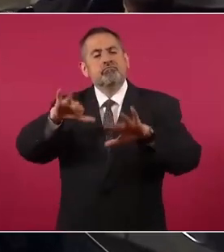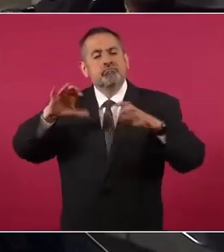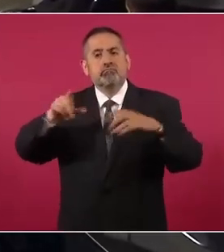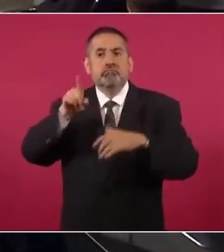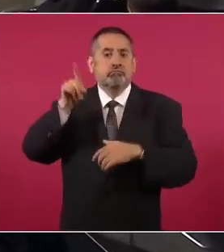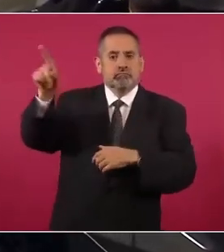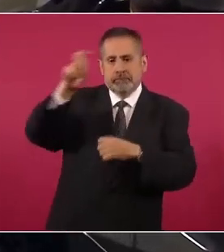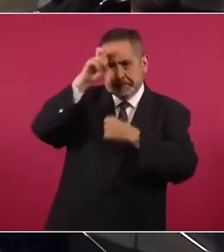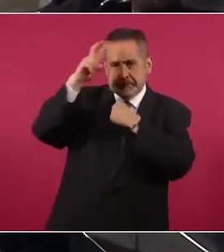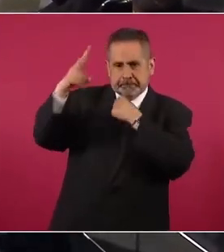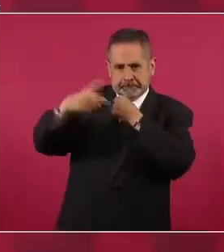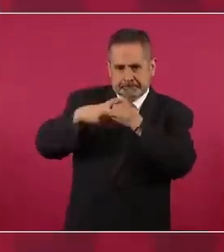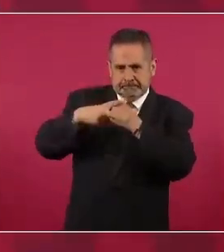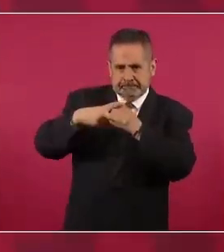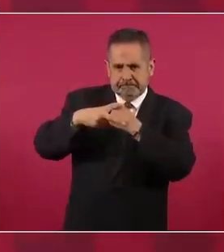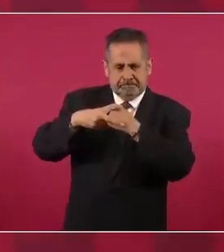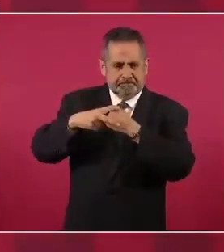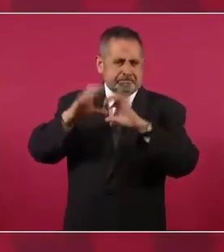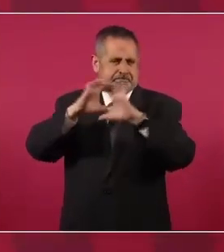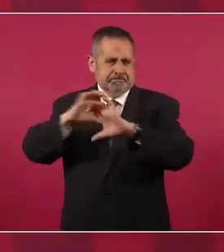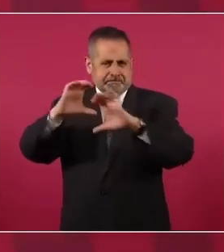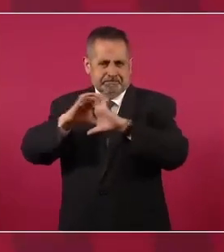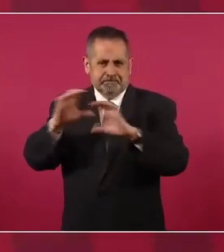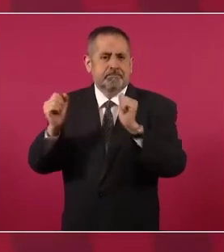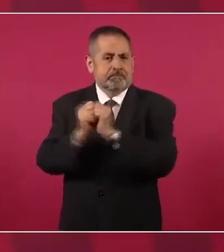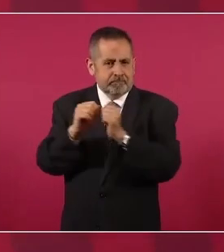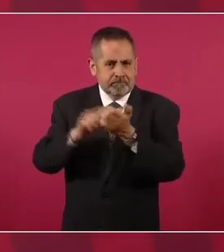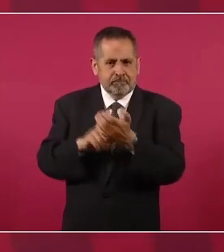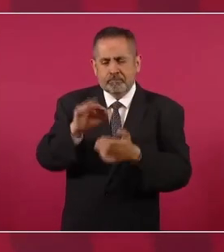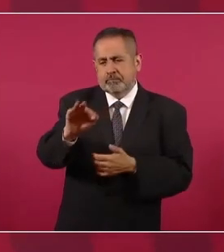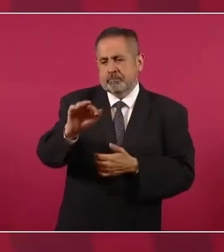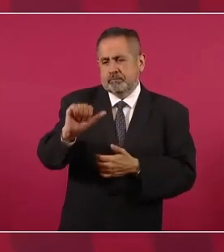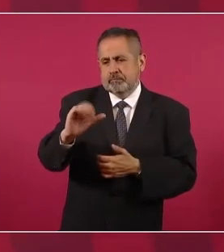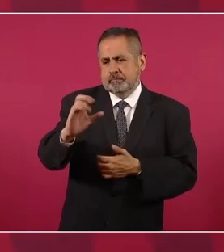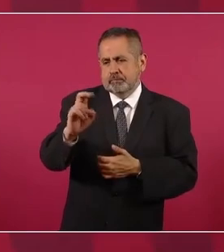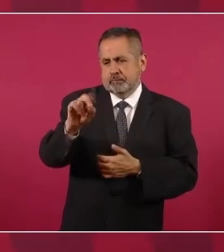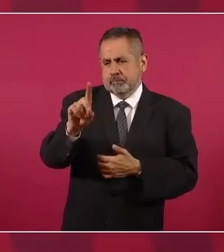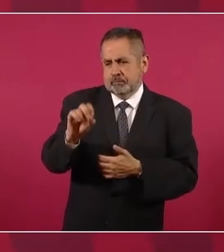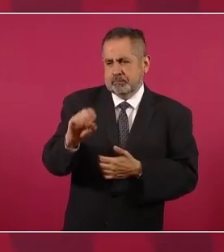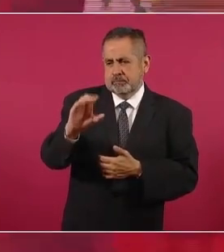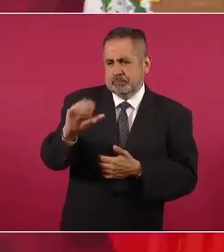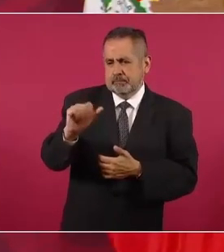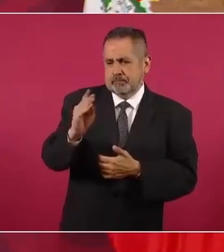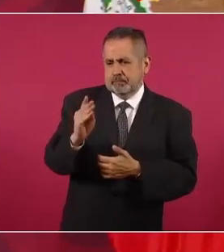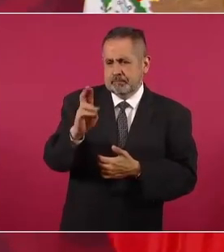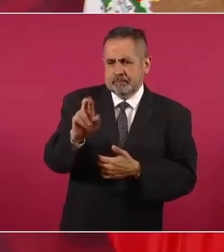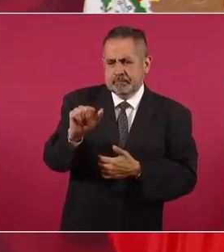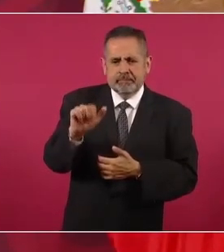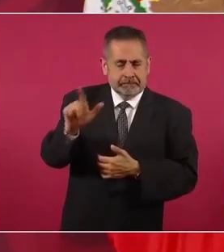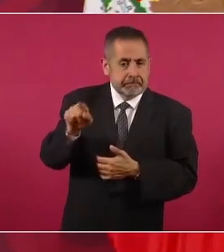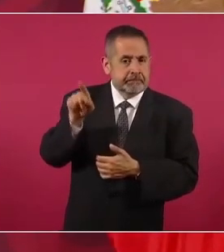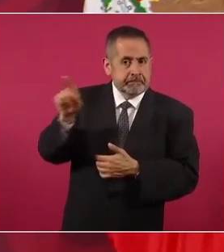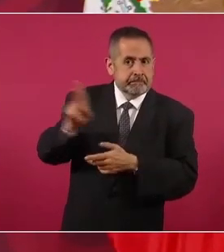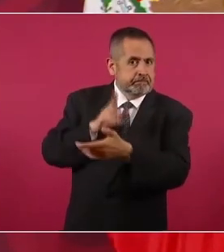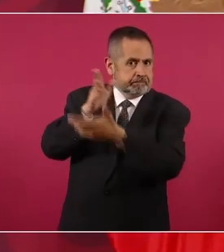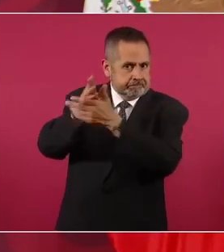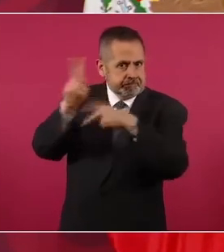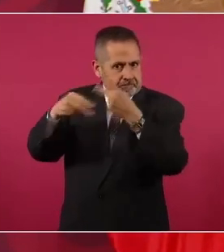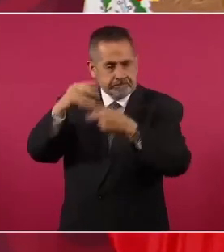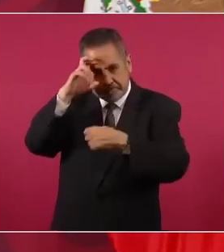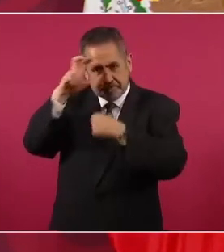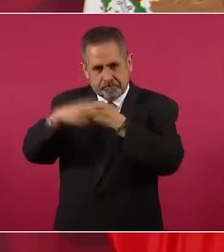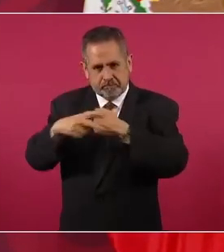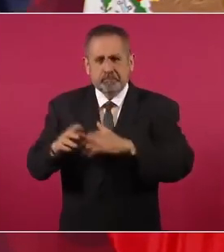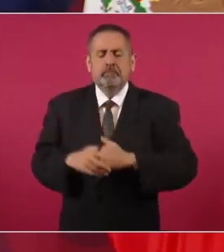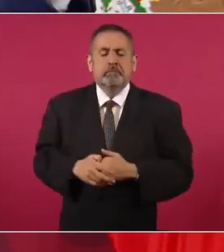con Facundo Cabral y entonces se